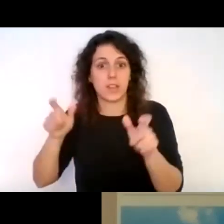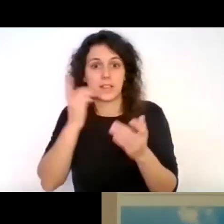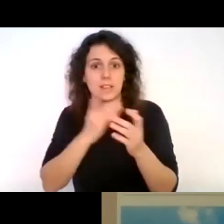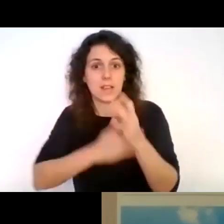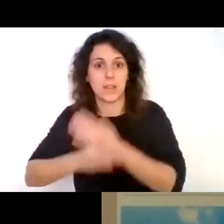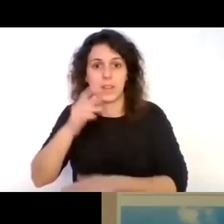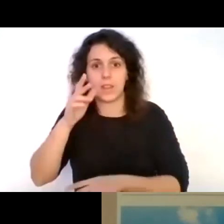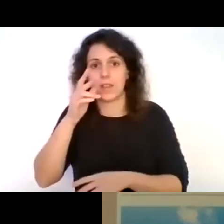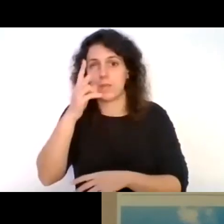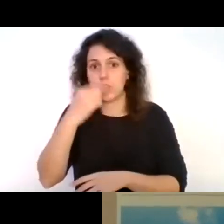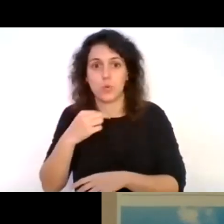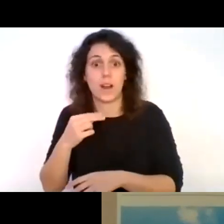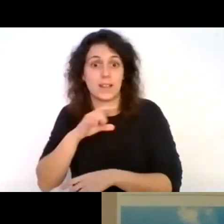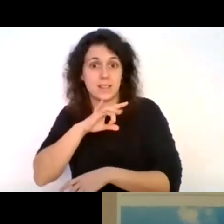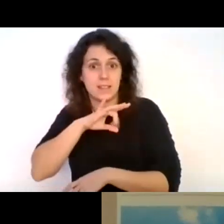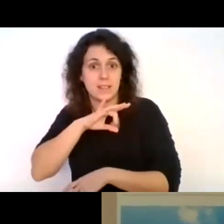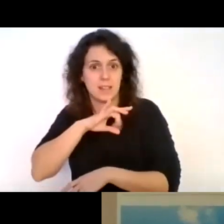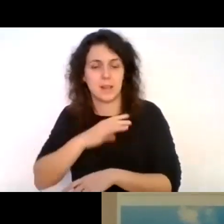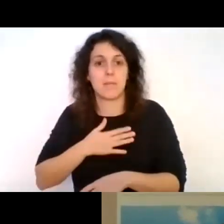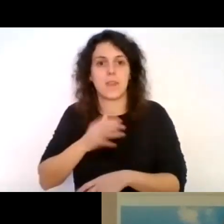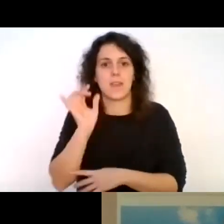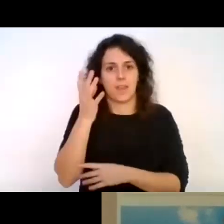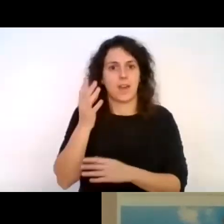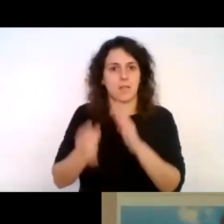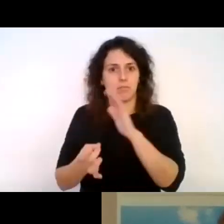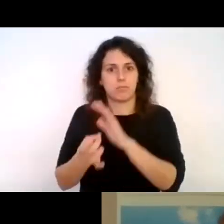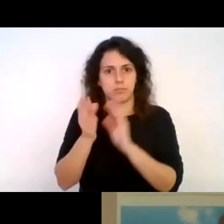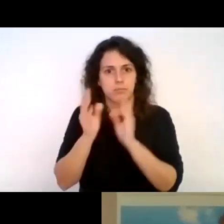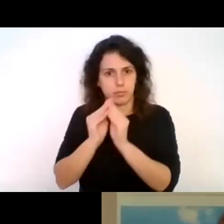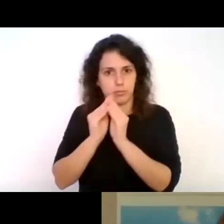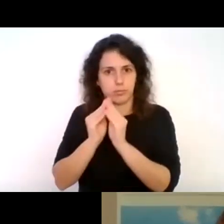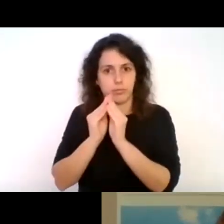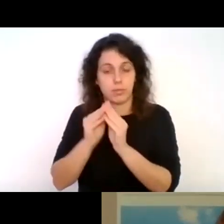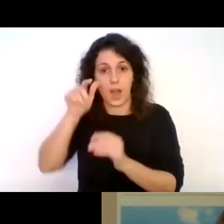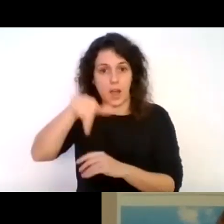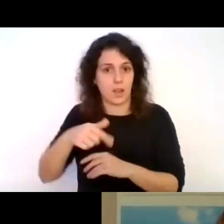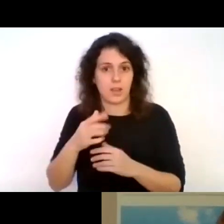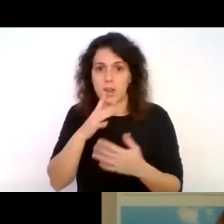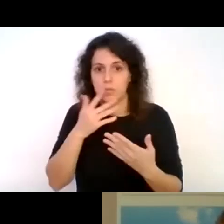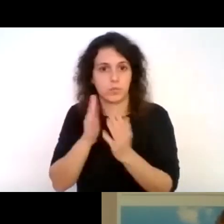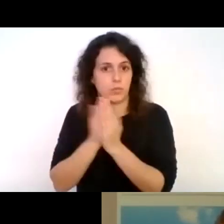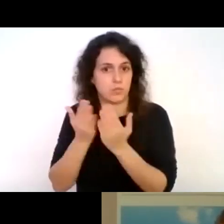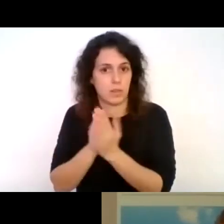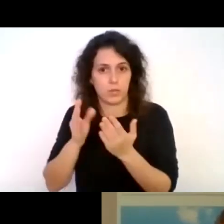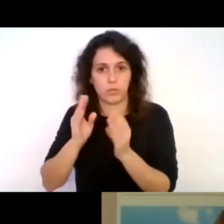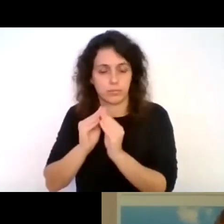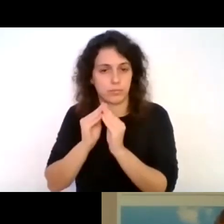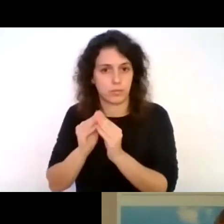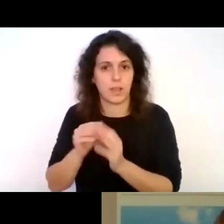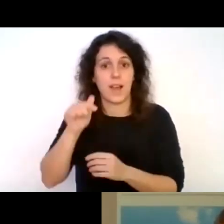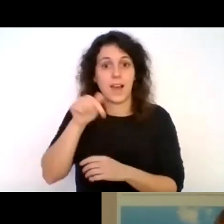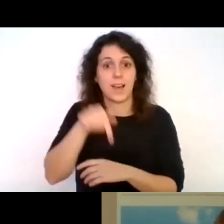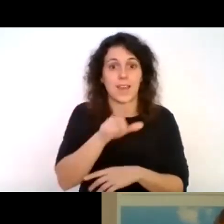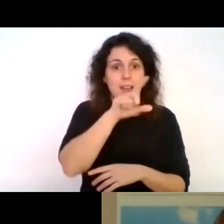Chile, pero mi idea es hacer uno y es como lo estoy haciendo aquí. Entonces, tengo aquí las aves que